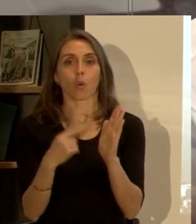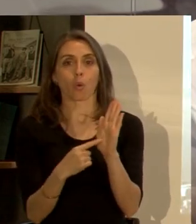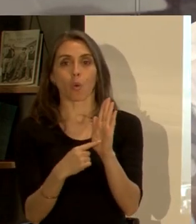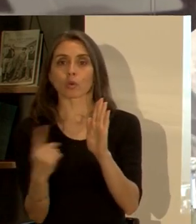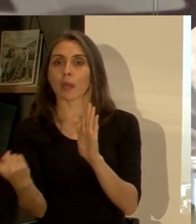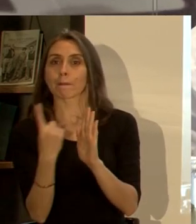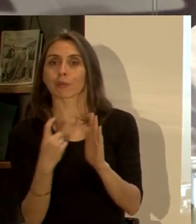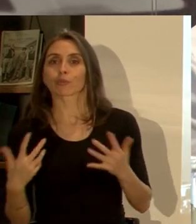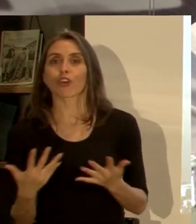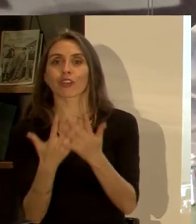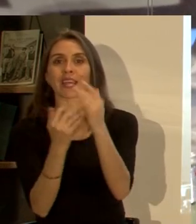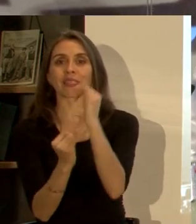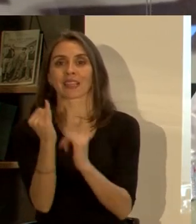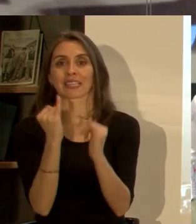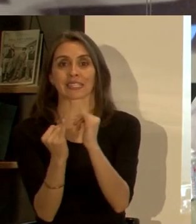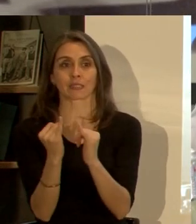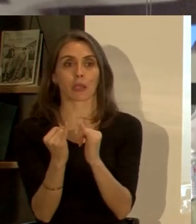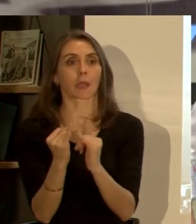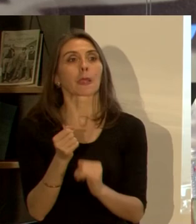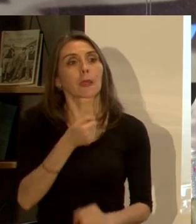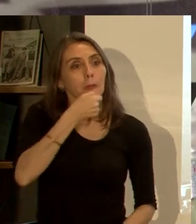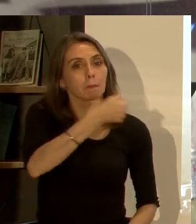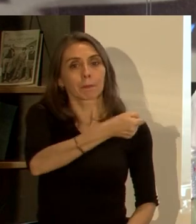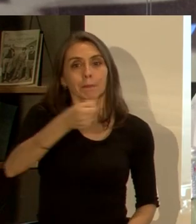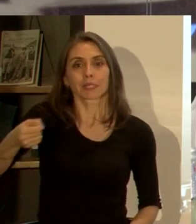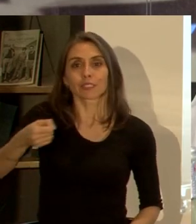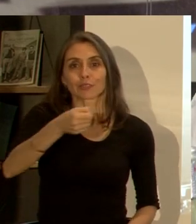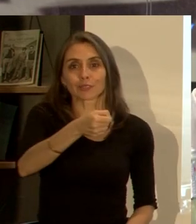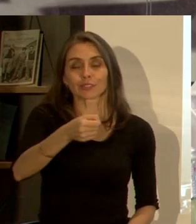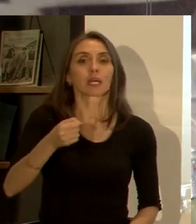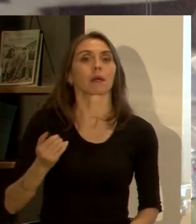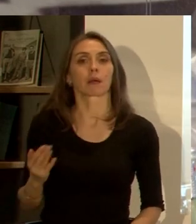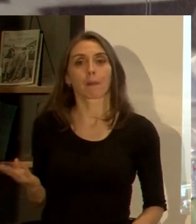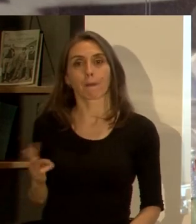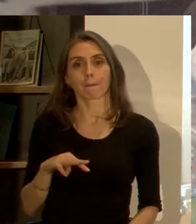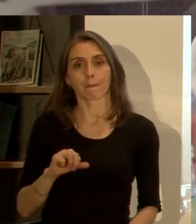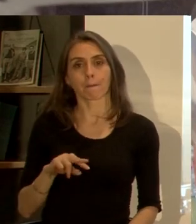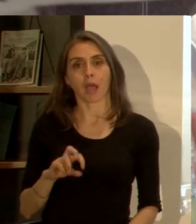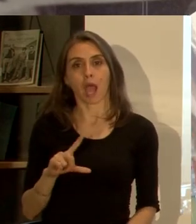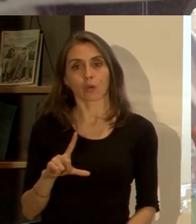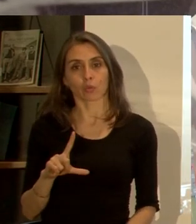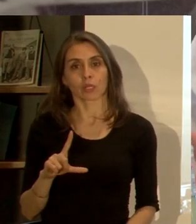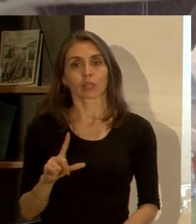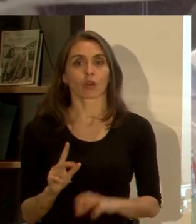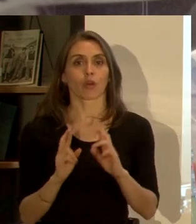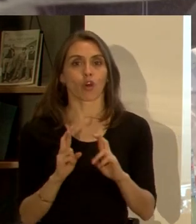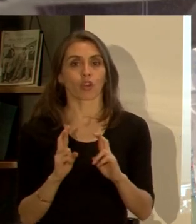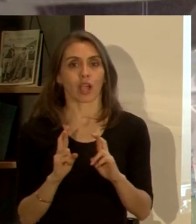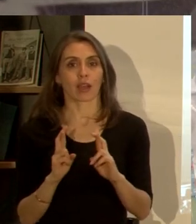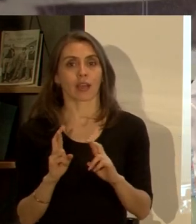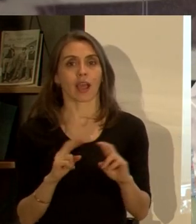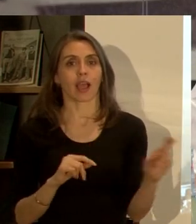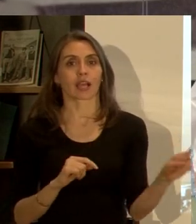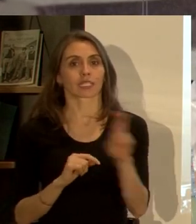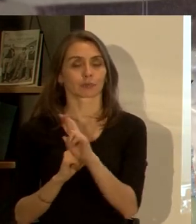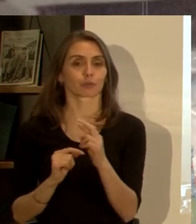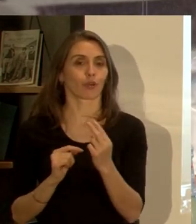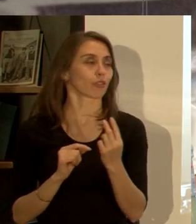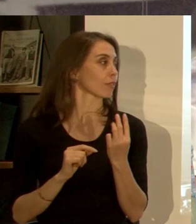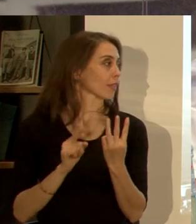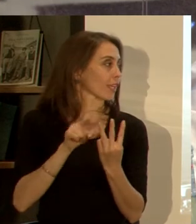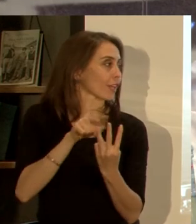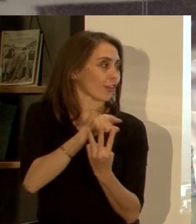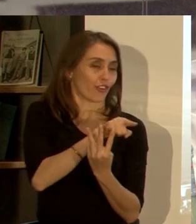las redes sociales mientras tanto el micrófono corre por ahí es para Manuel y tiene que ver y ojalá si la pudieran contestar también los otros